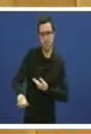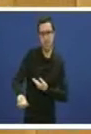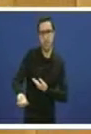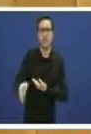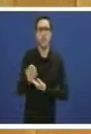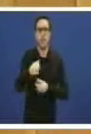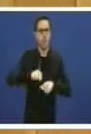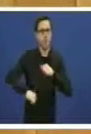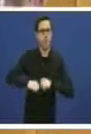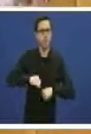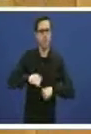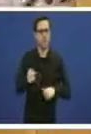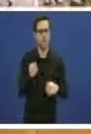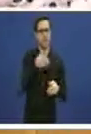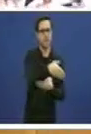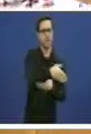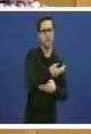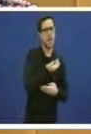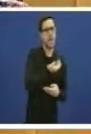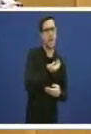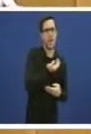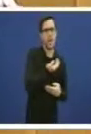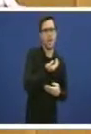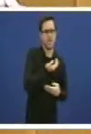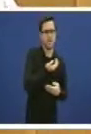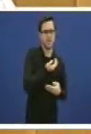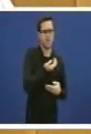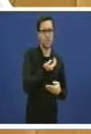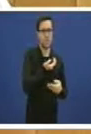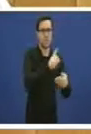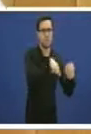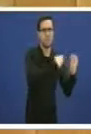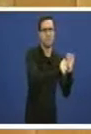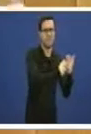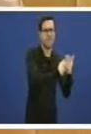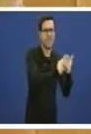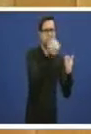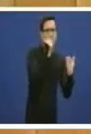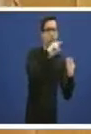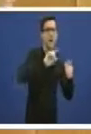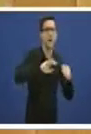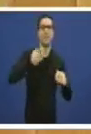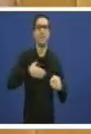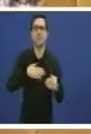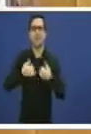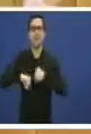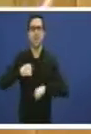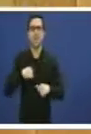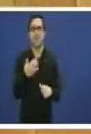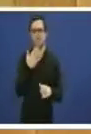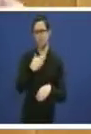a notas en o Concello e ao día seguinte opera non dun trasplante. De que estamos a falar? Cantos meses se precisan de